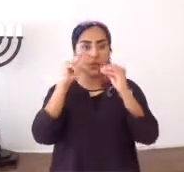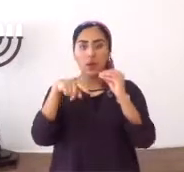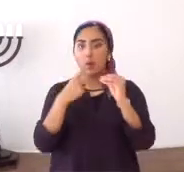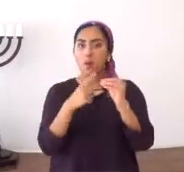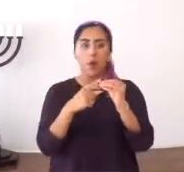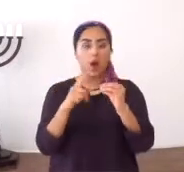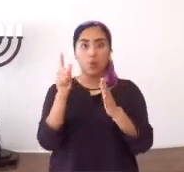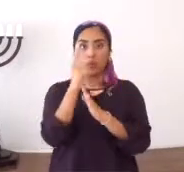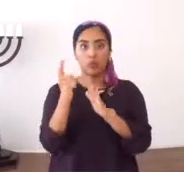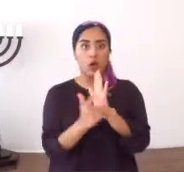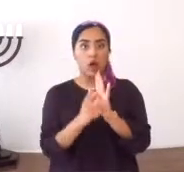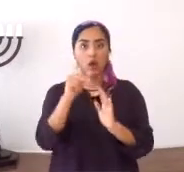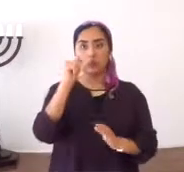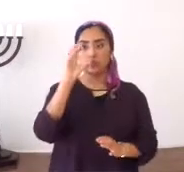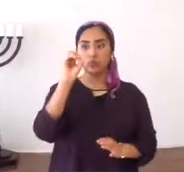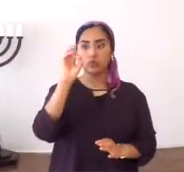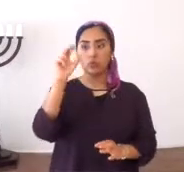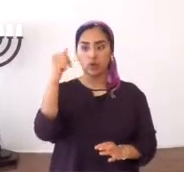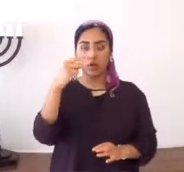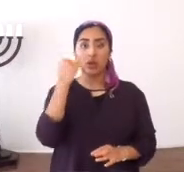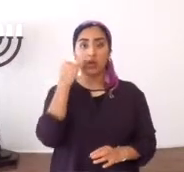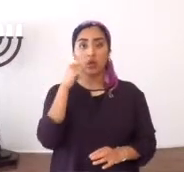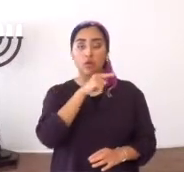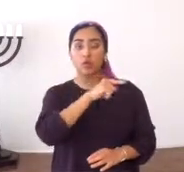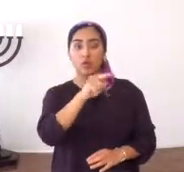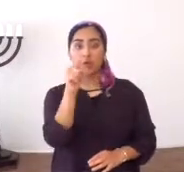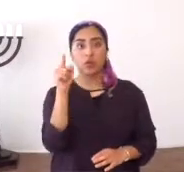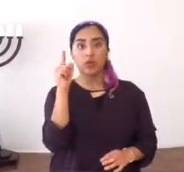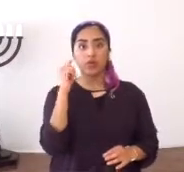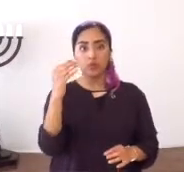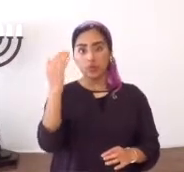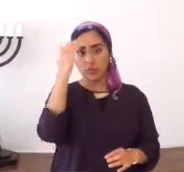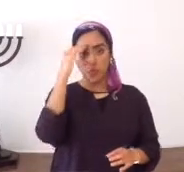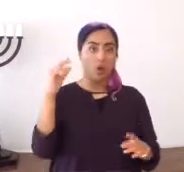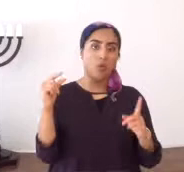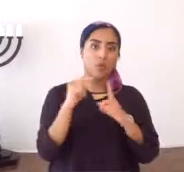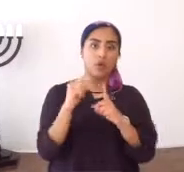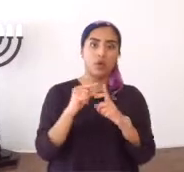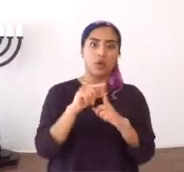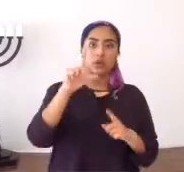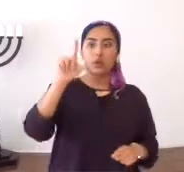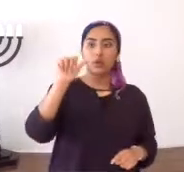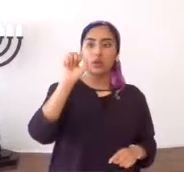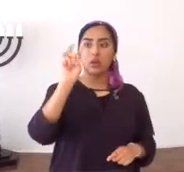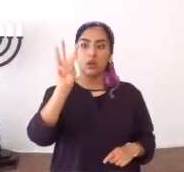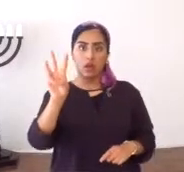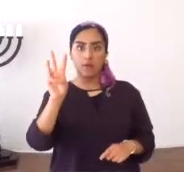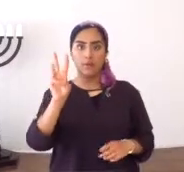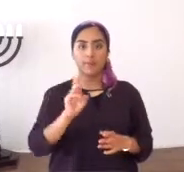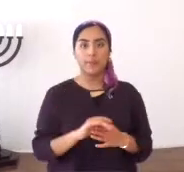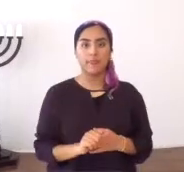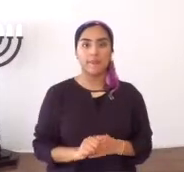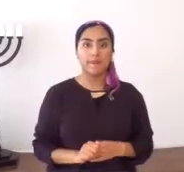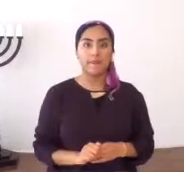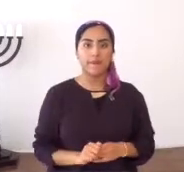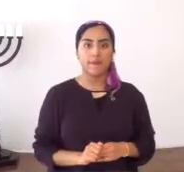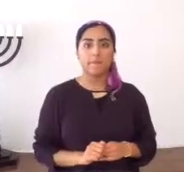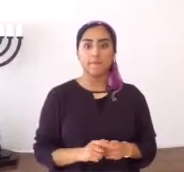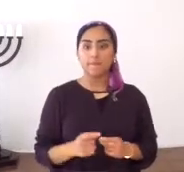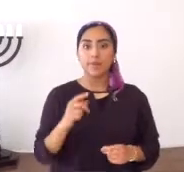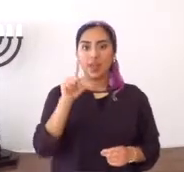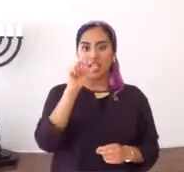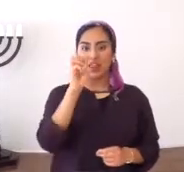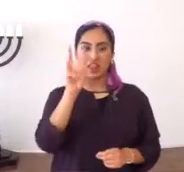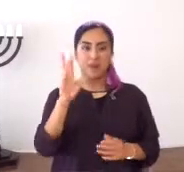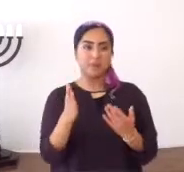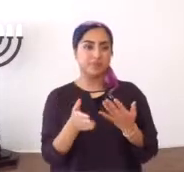ya no enseñaban la Torah, mal traducido, como la ley, si usted lee la palabra, ley al revés, dice, y